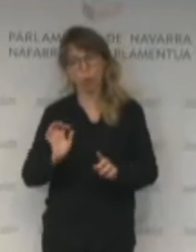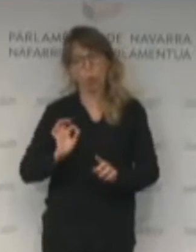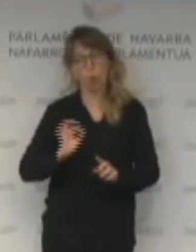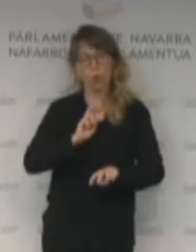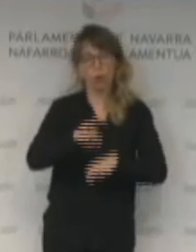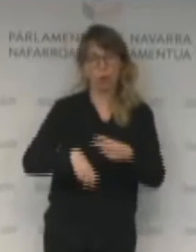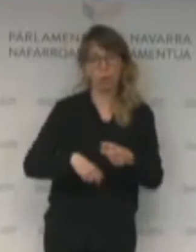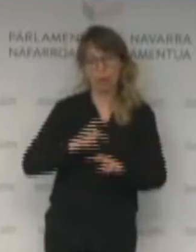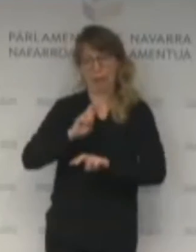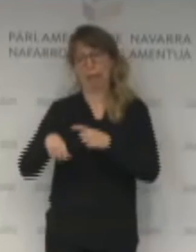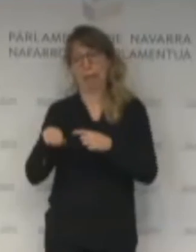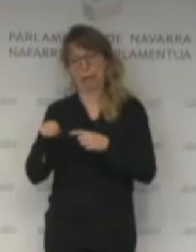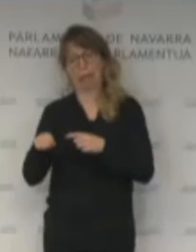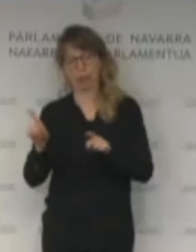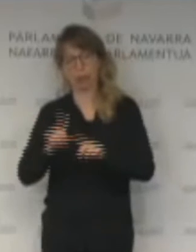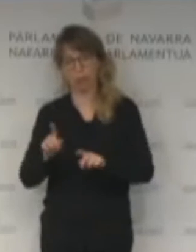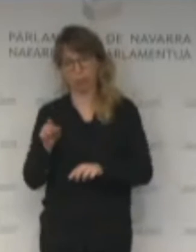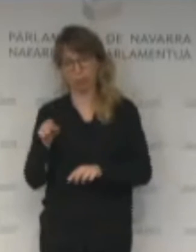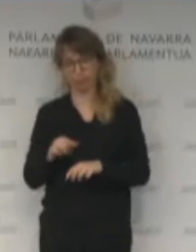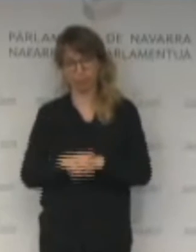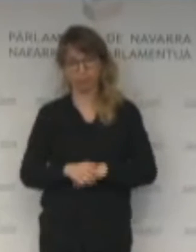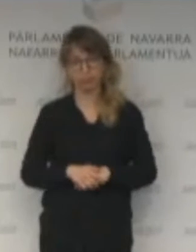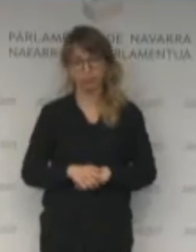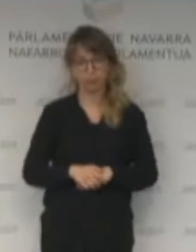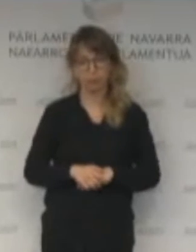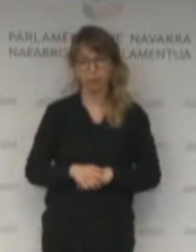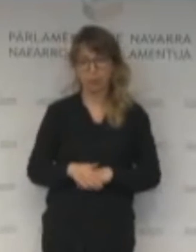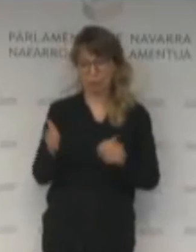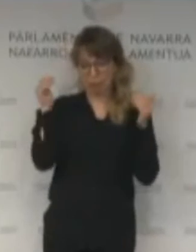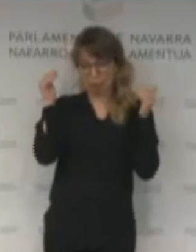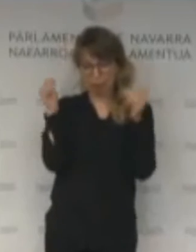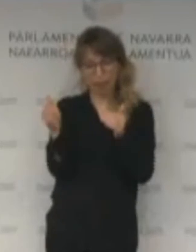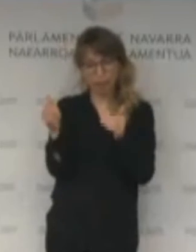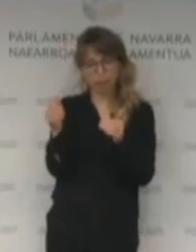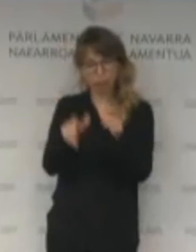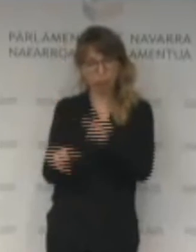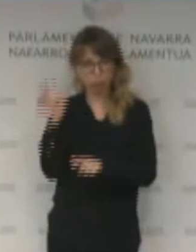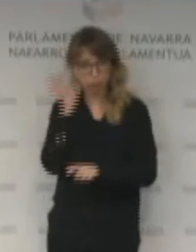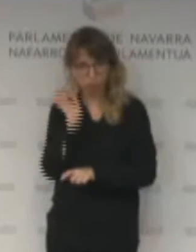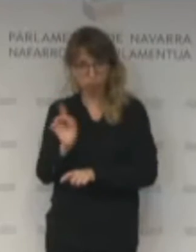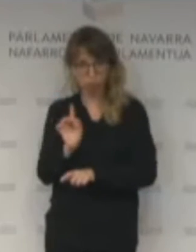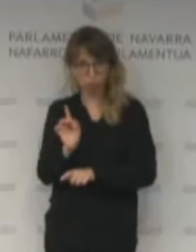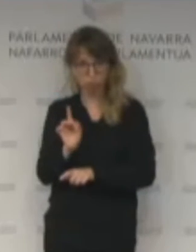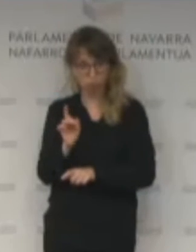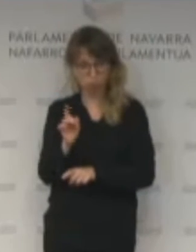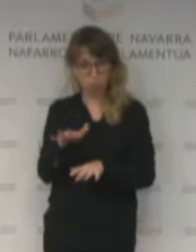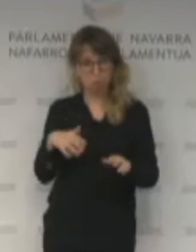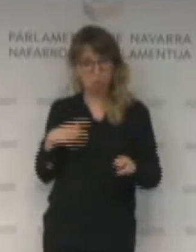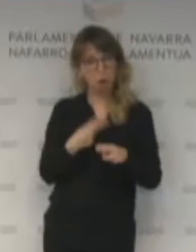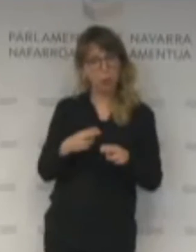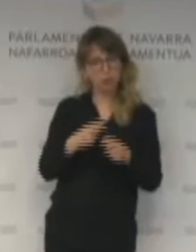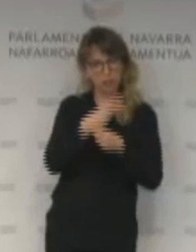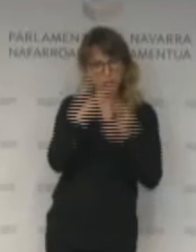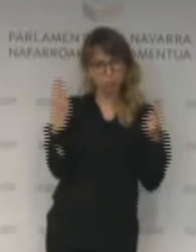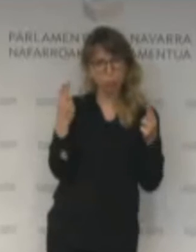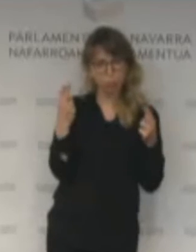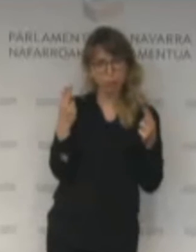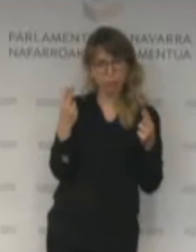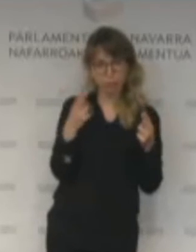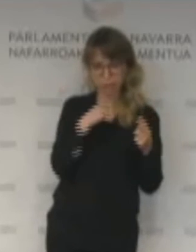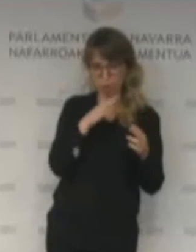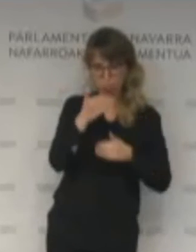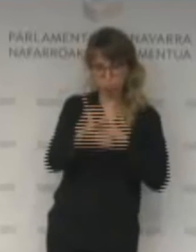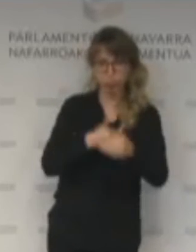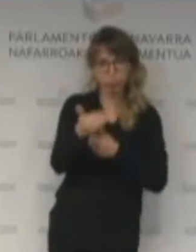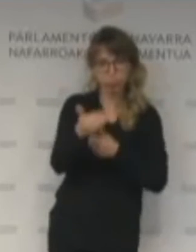No van a ser atendidas ellas, no van a ser atendidas por la mayoría de las políticas públicas que se están poniendo en marcha